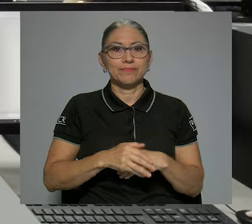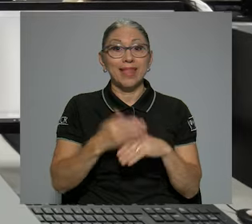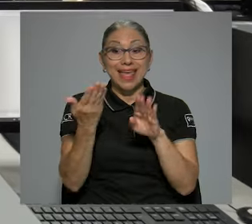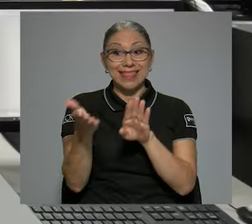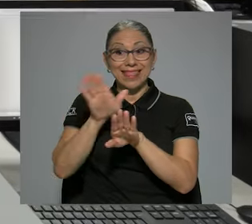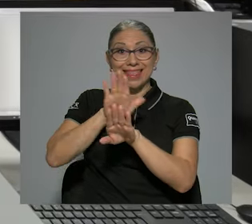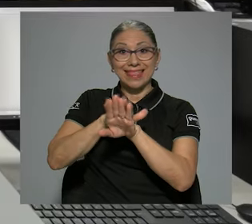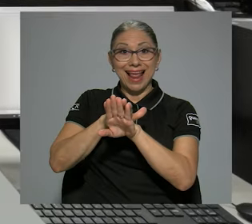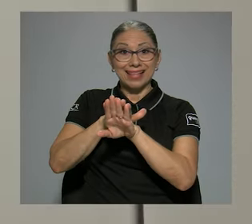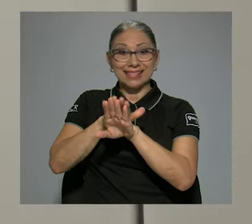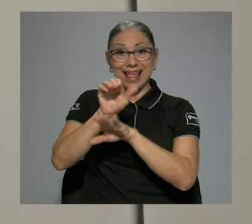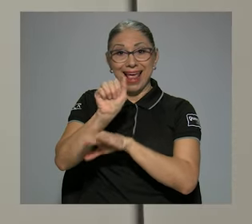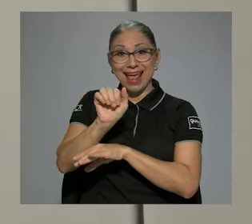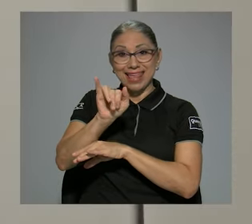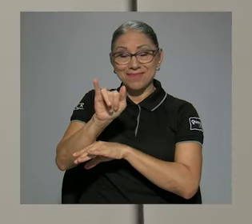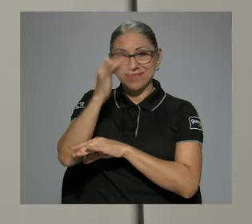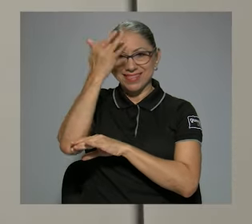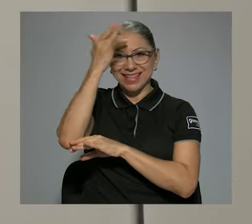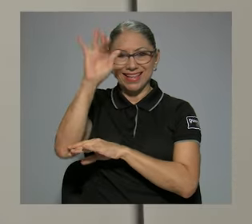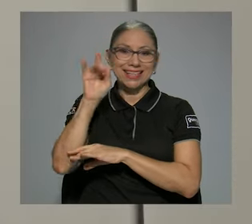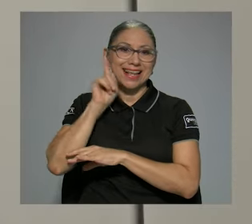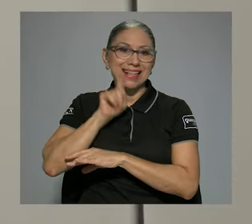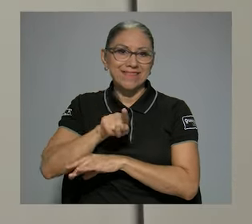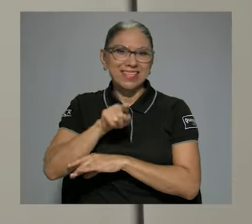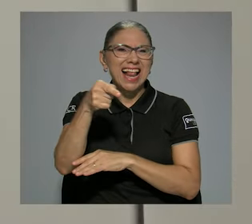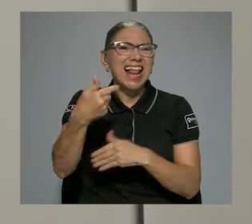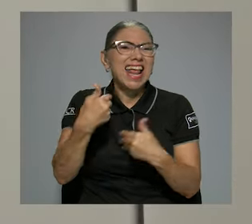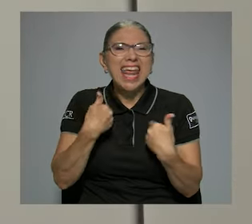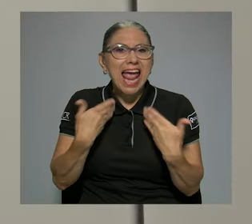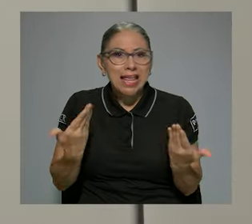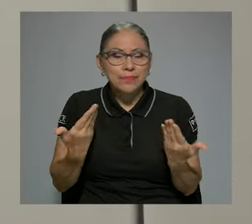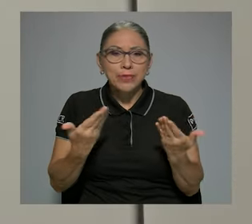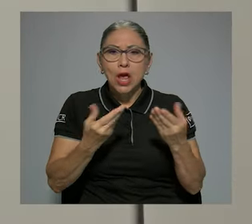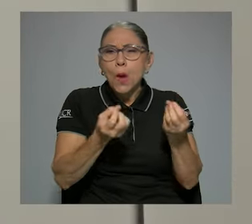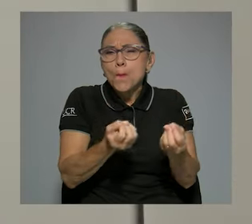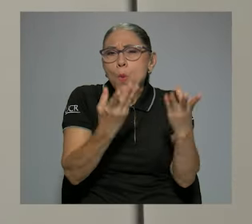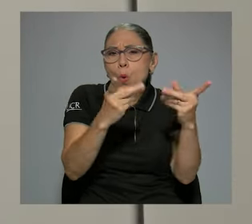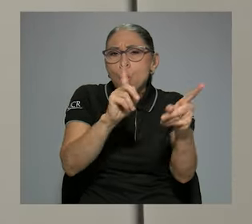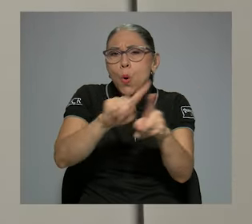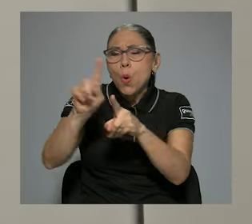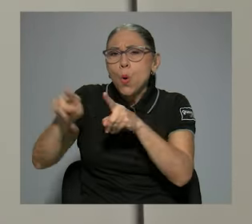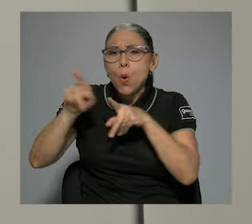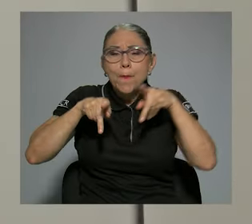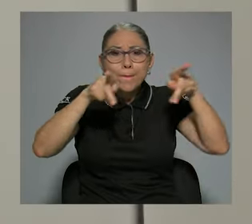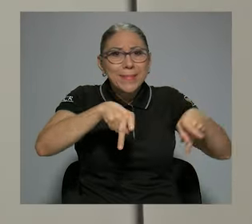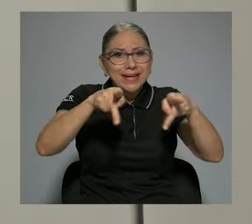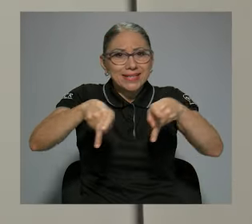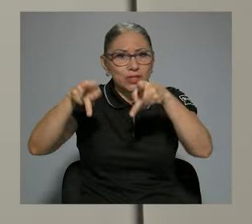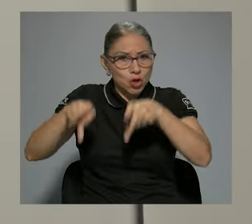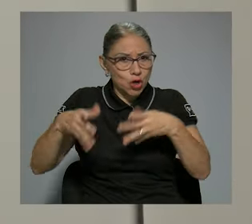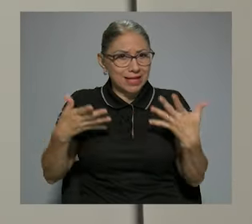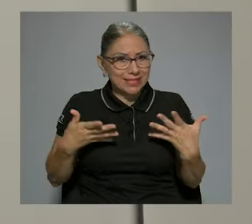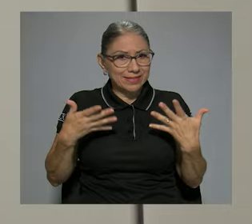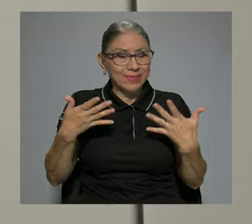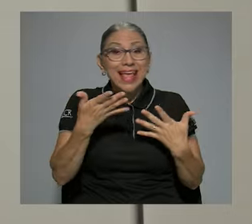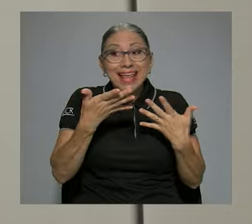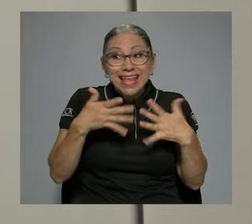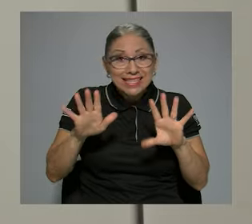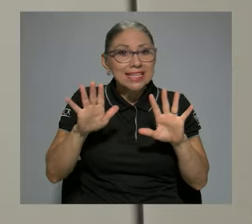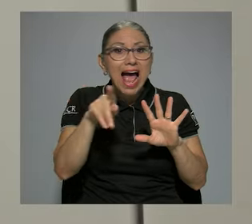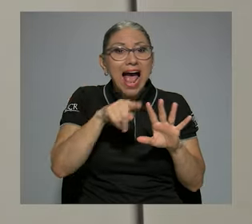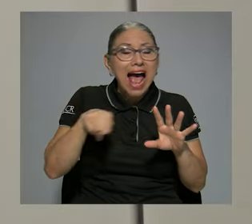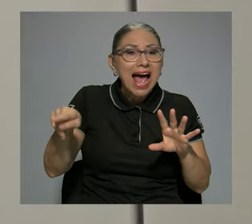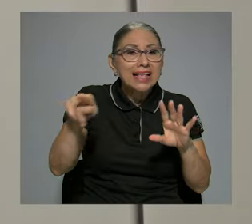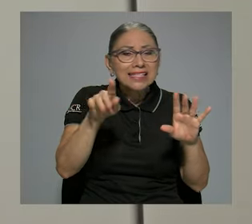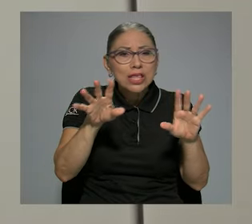Detrás de esta inteligencia artificial lo que hay es una gran cantidad de personas que han sido grabadas y